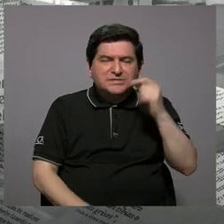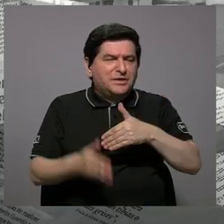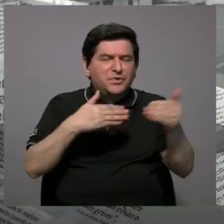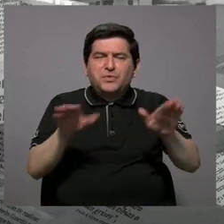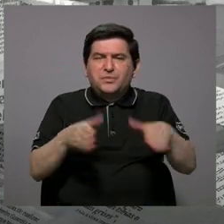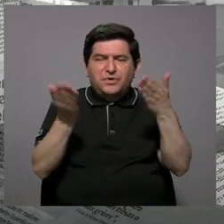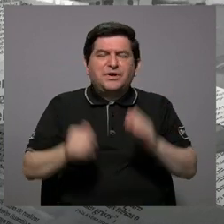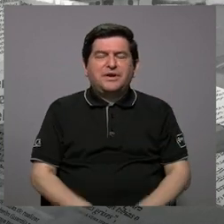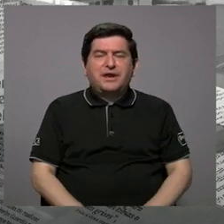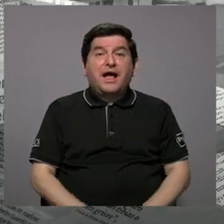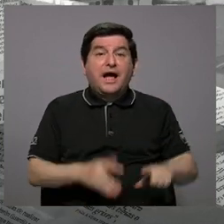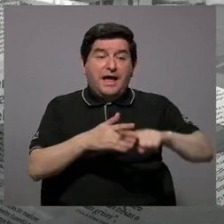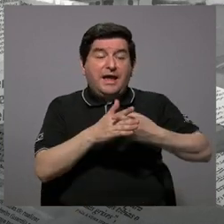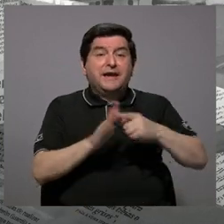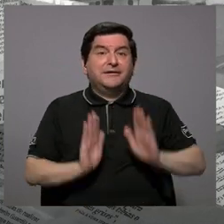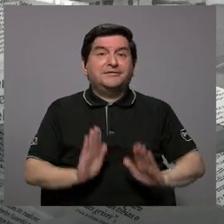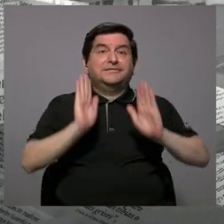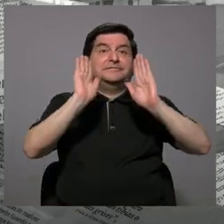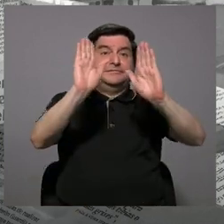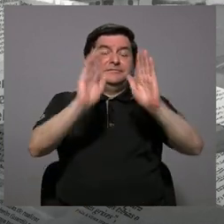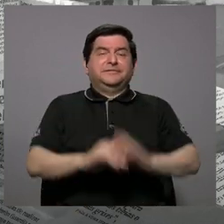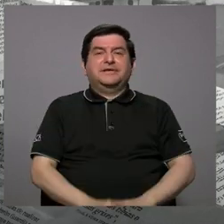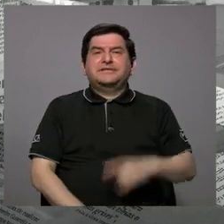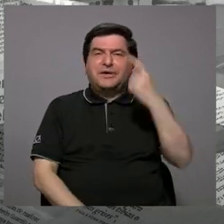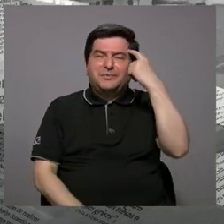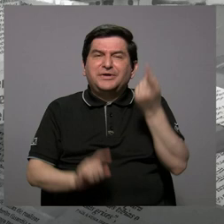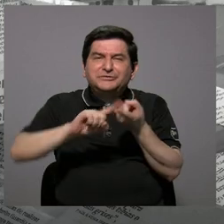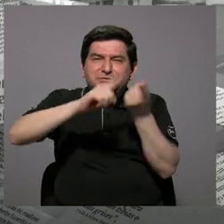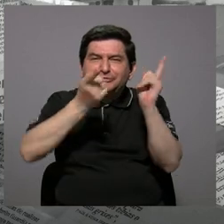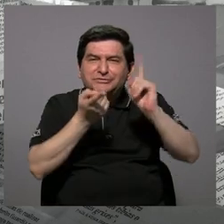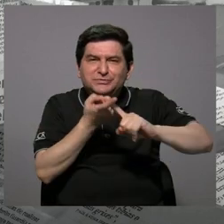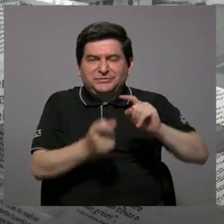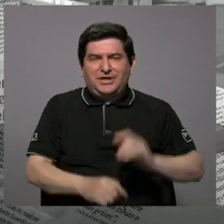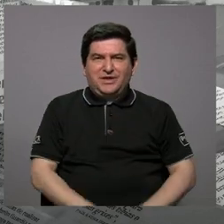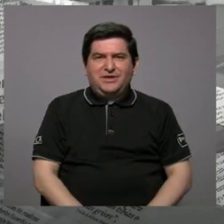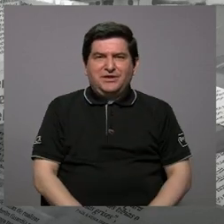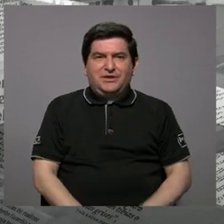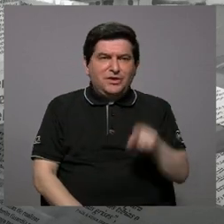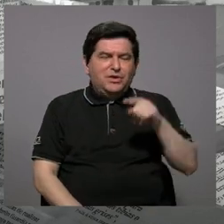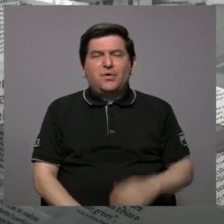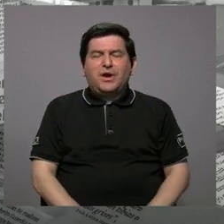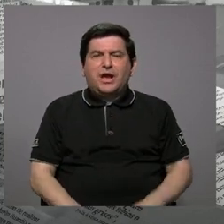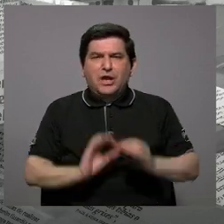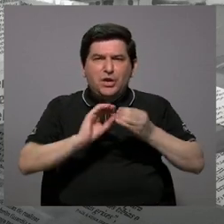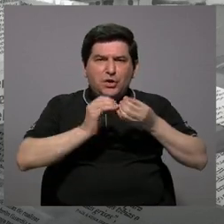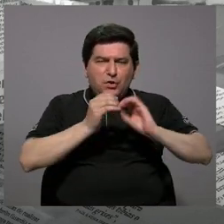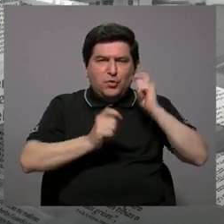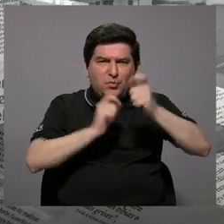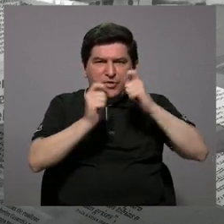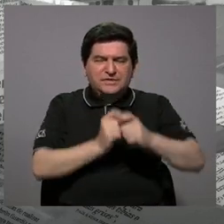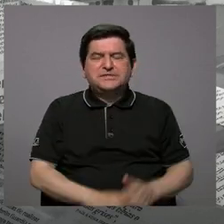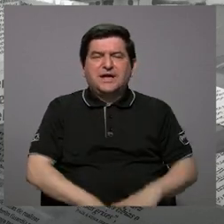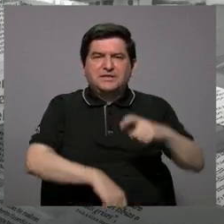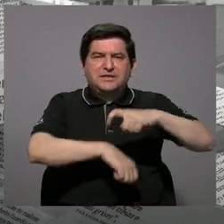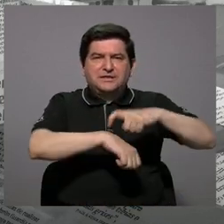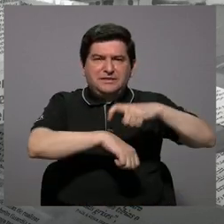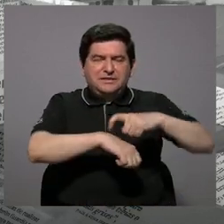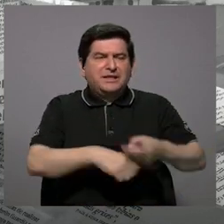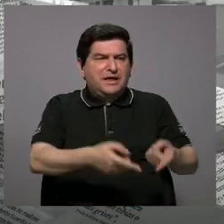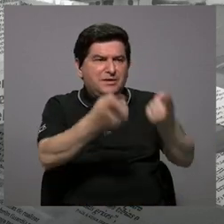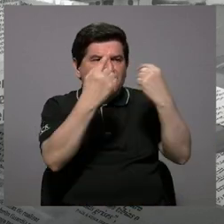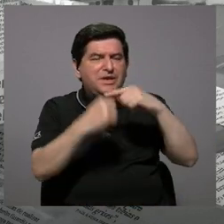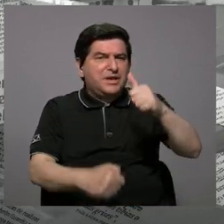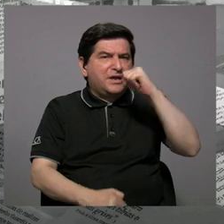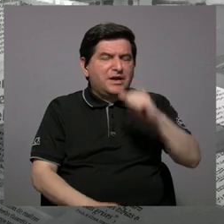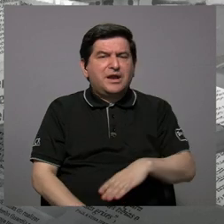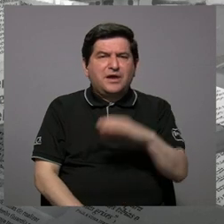una herramienta muy genial que se le ocurrió a un amigo, que sensaba datos exactos de a qué hora llegó, a qué hora se fue, qué presión